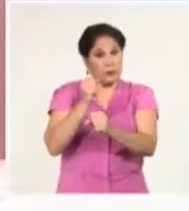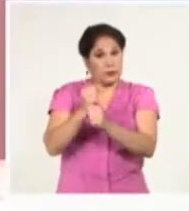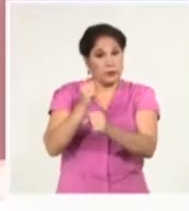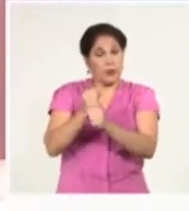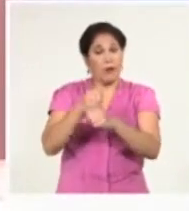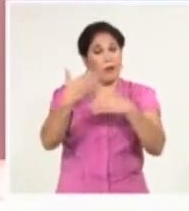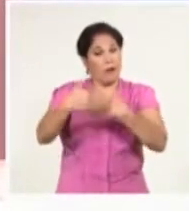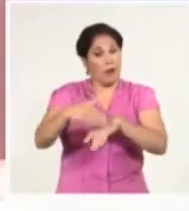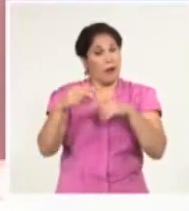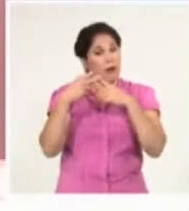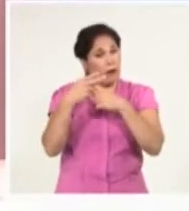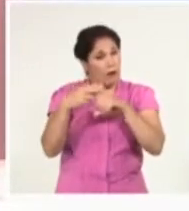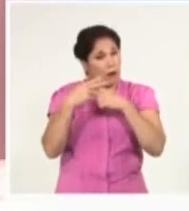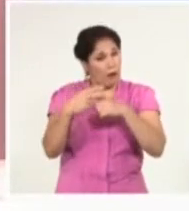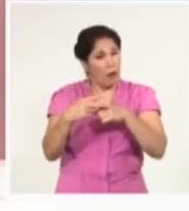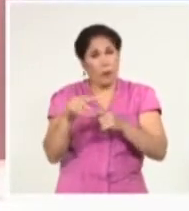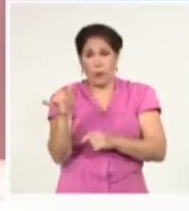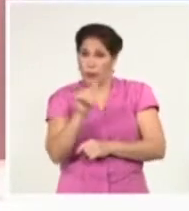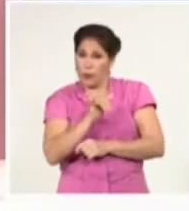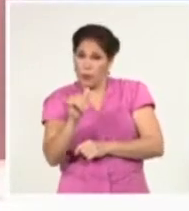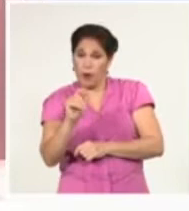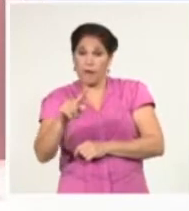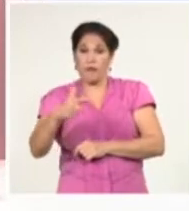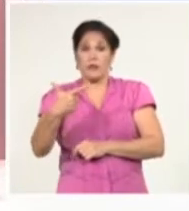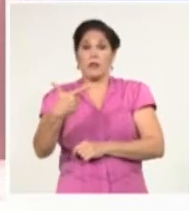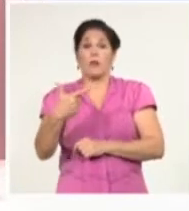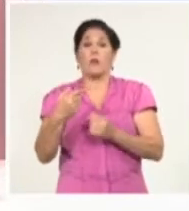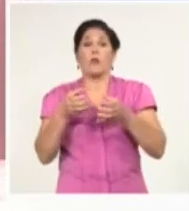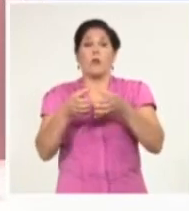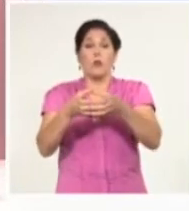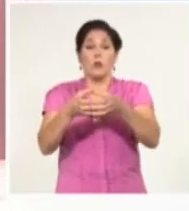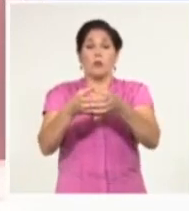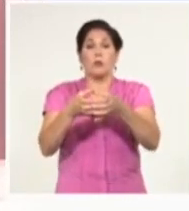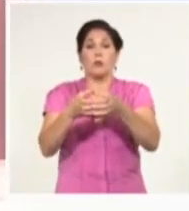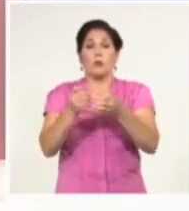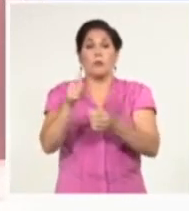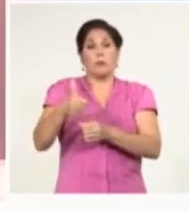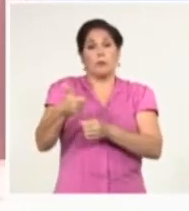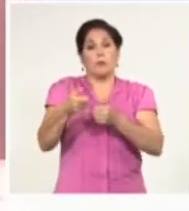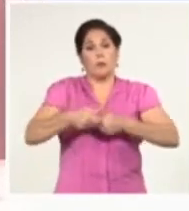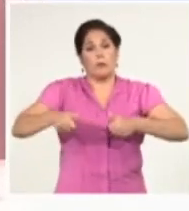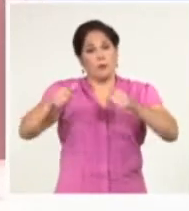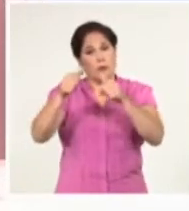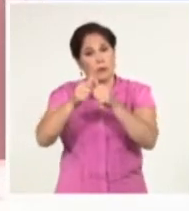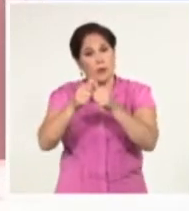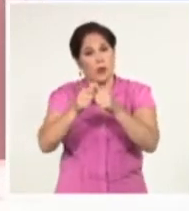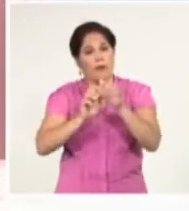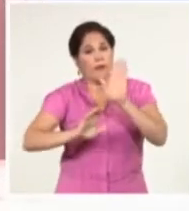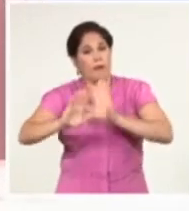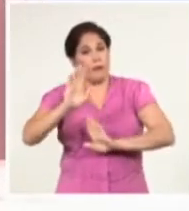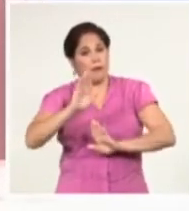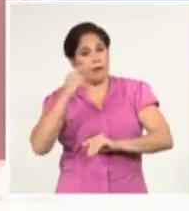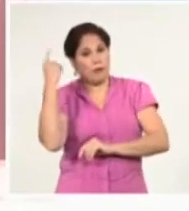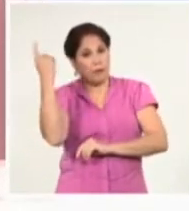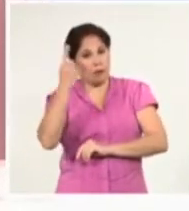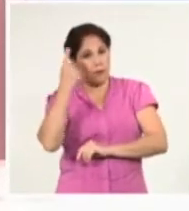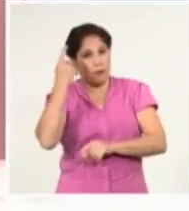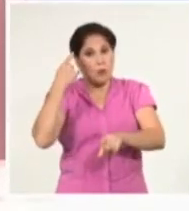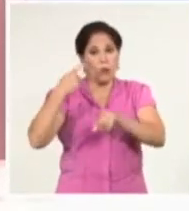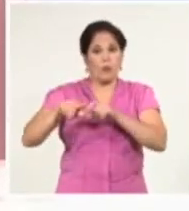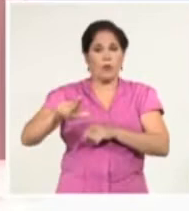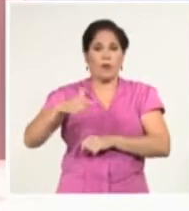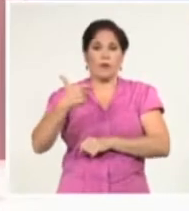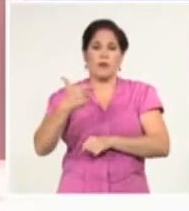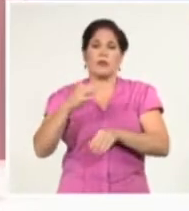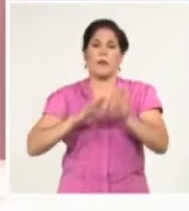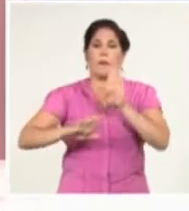viales. Acompañaron al vicepresidente cubano la presidenta del Consejo de Defensa Provincial, Gladys Martínez Verdecia, el vicepresidente de ese